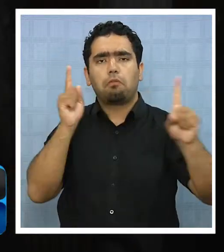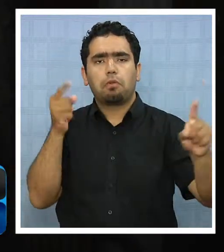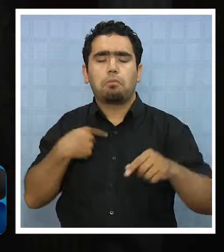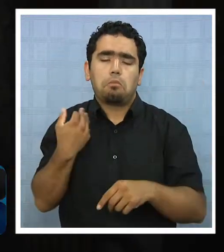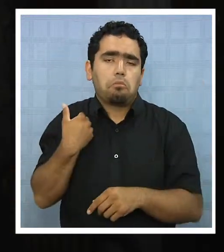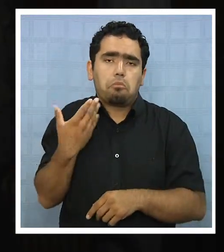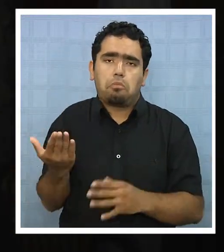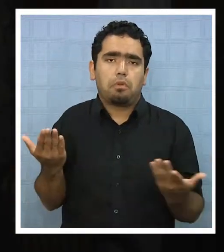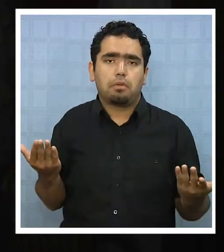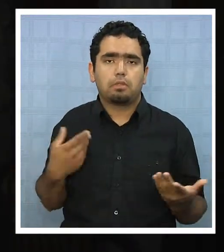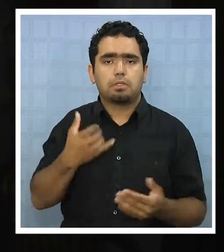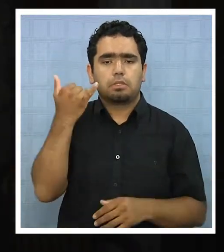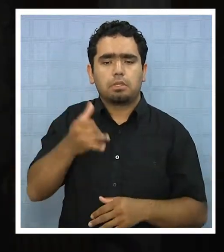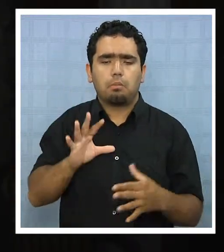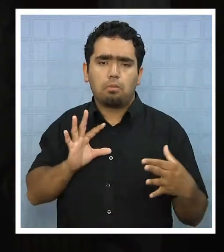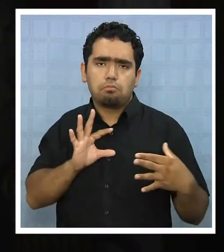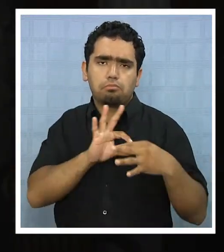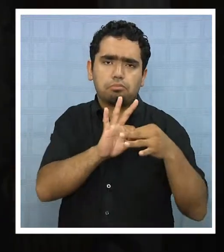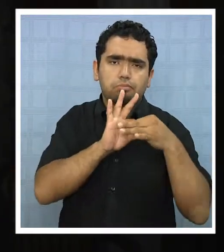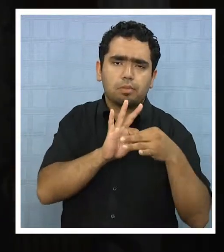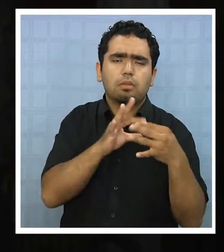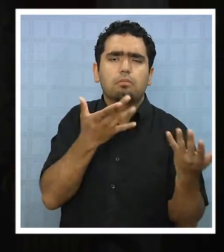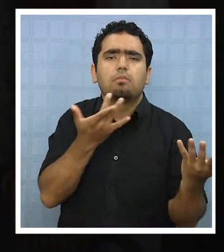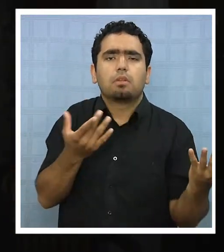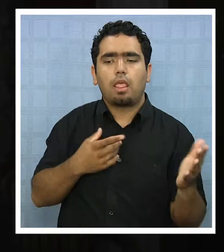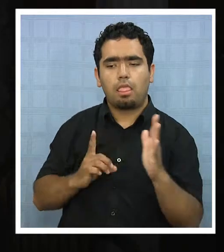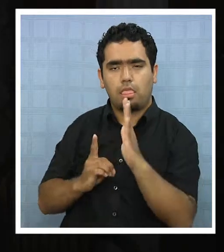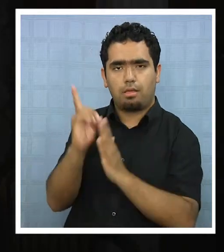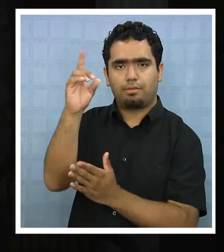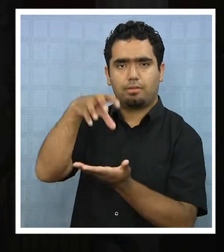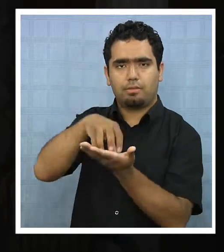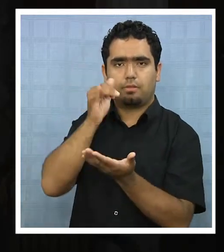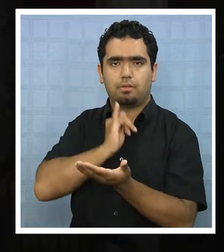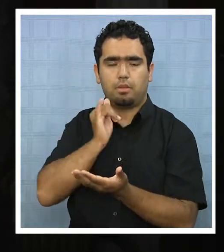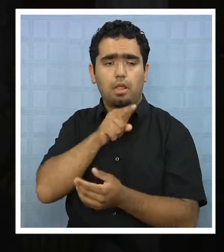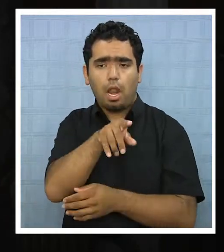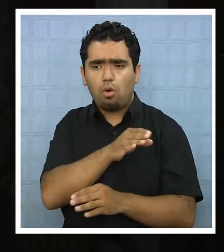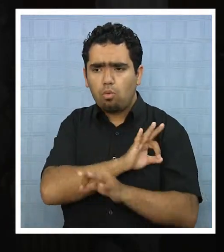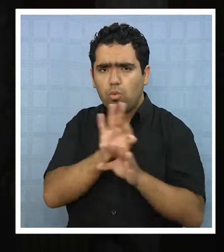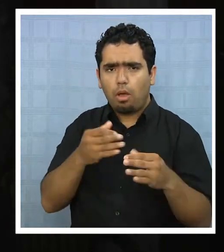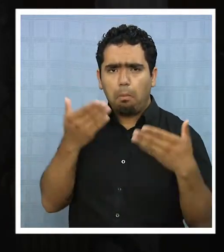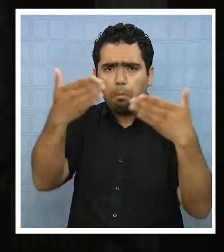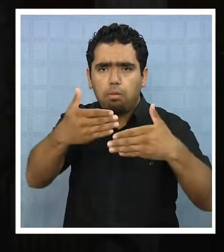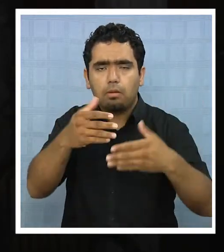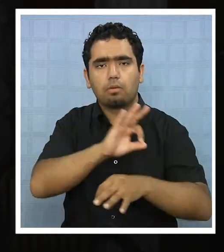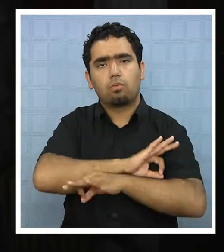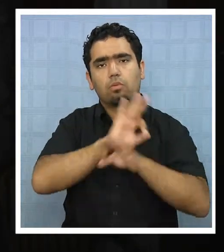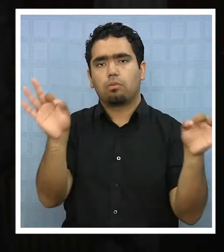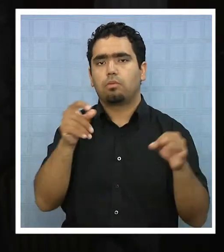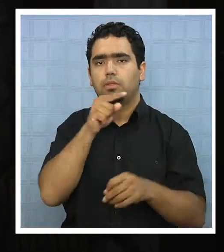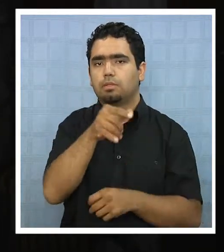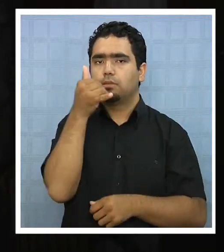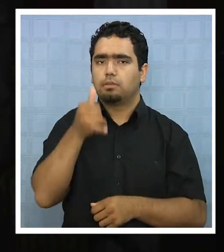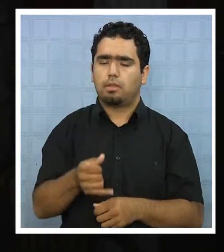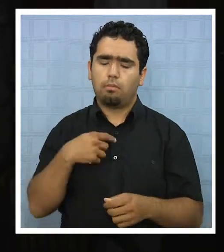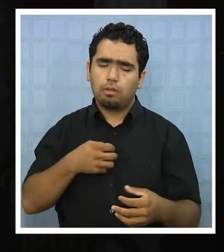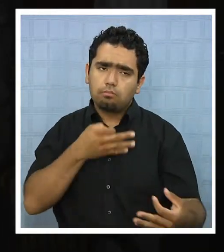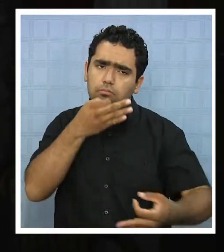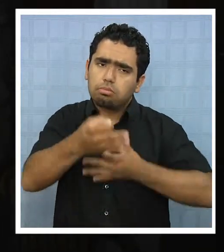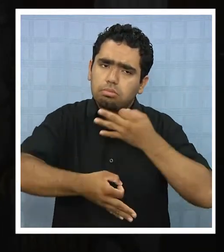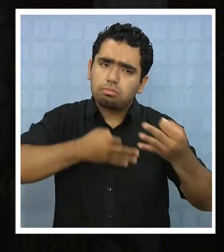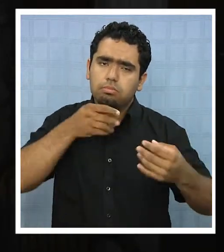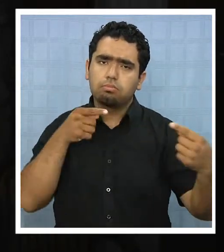que siempre nos unió el desarrollo de Iquique y nunca se opuso a eso. Es el legado y siempre poder discutir y poder plantear,